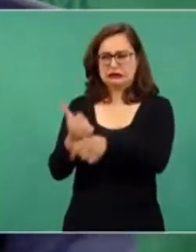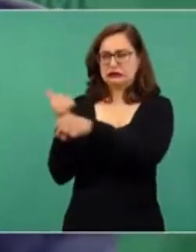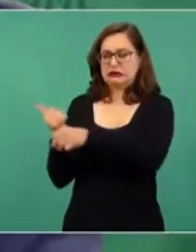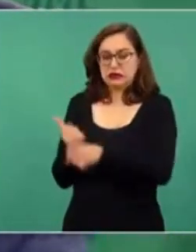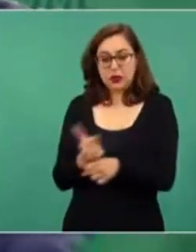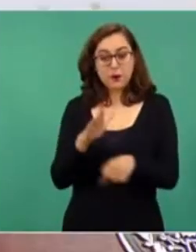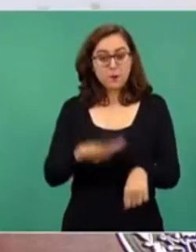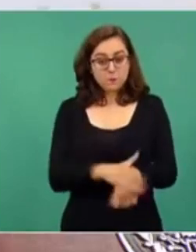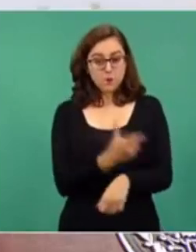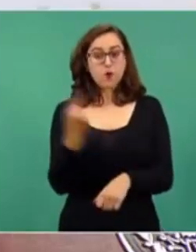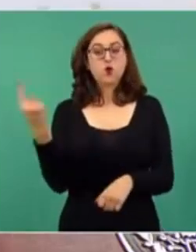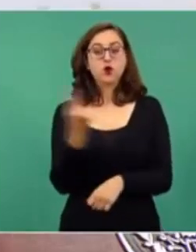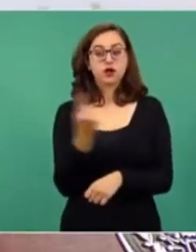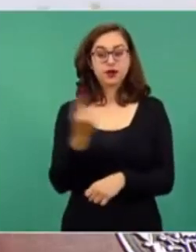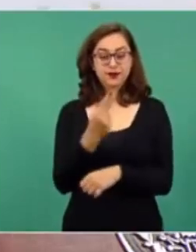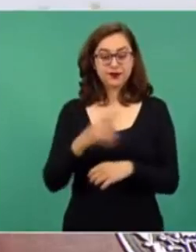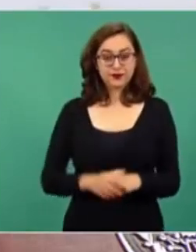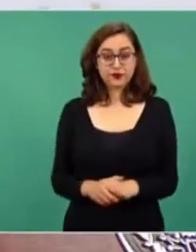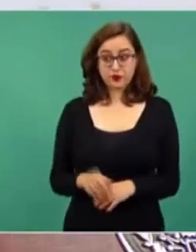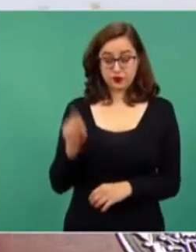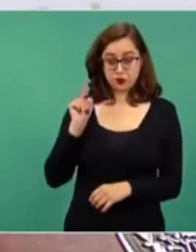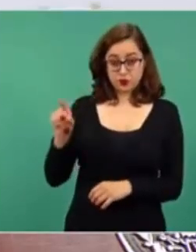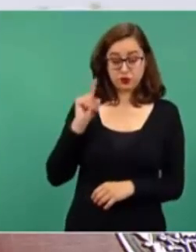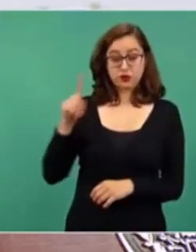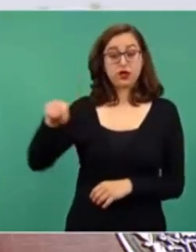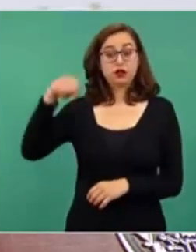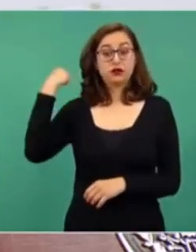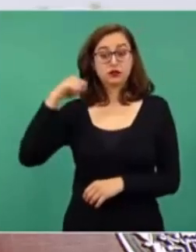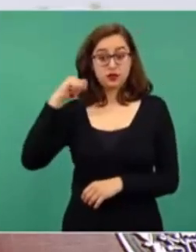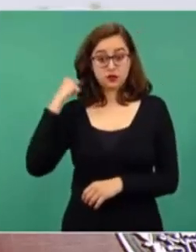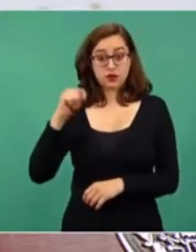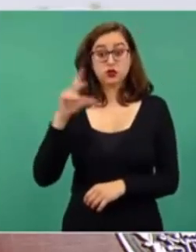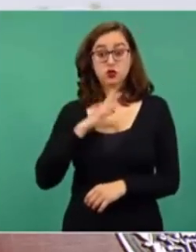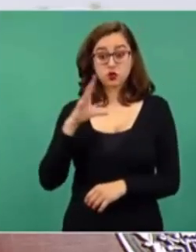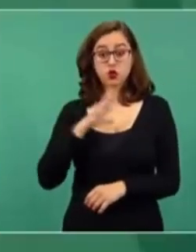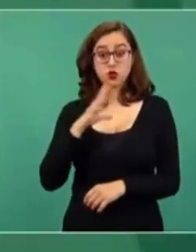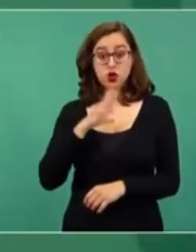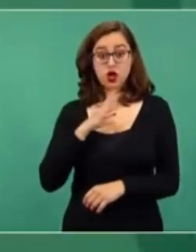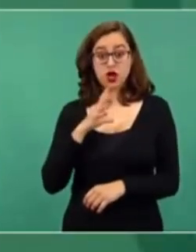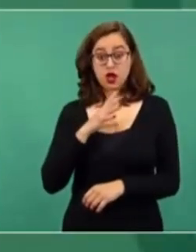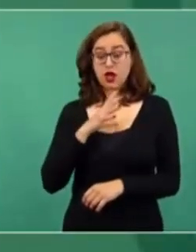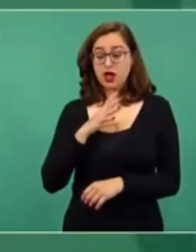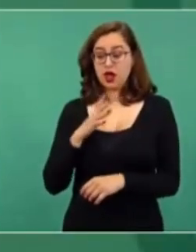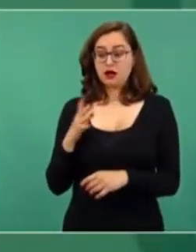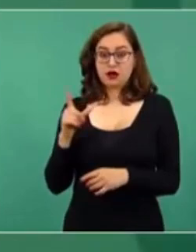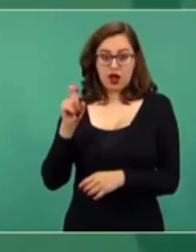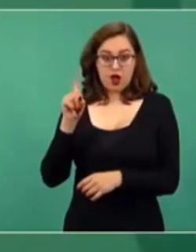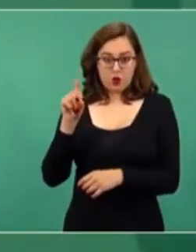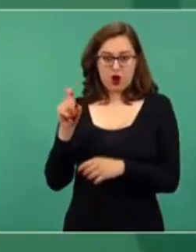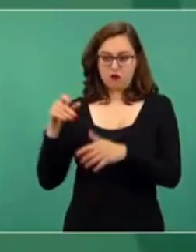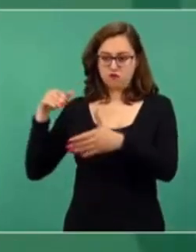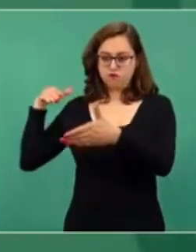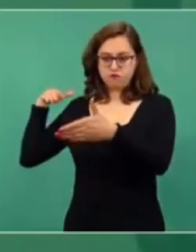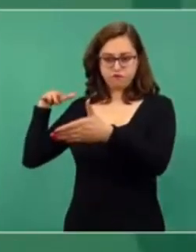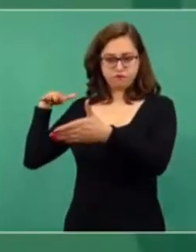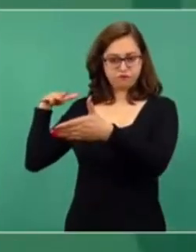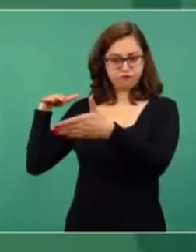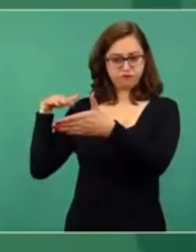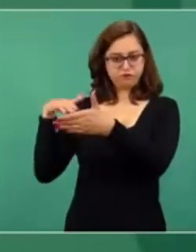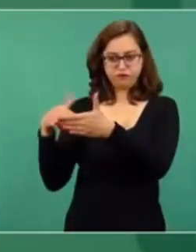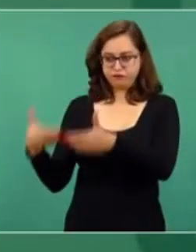se le permitía a las presas, a las